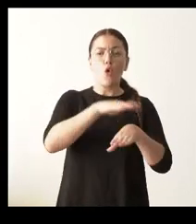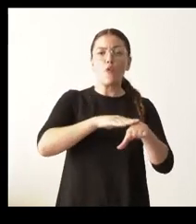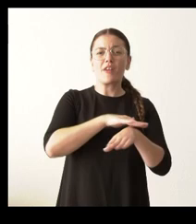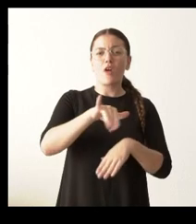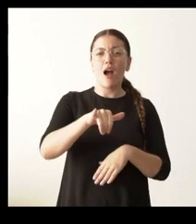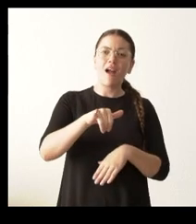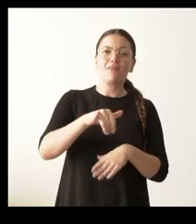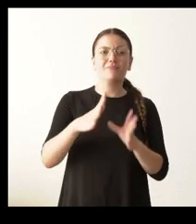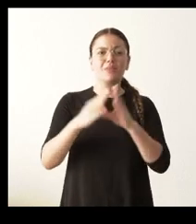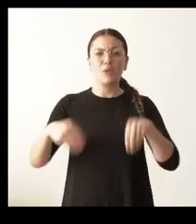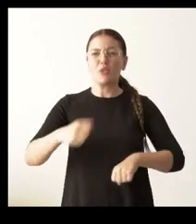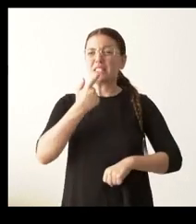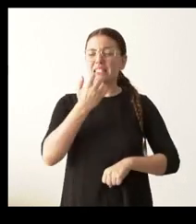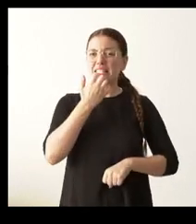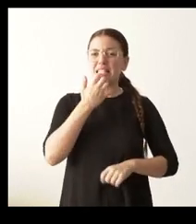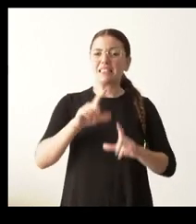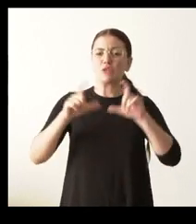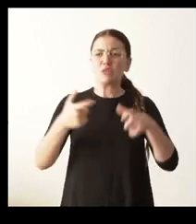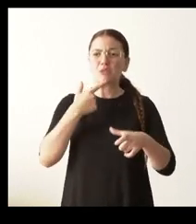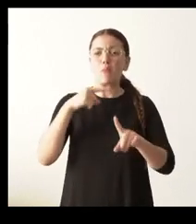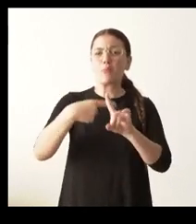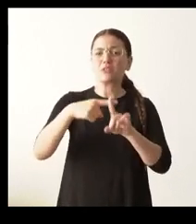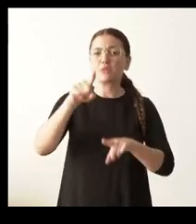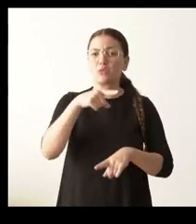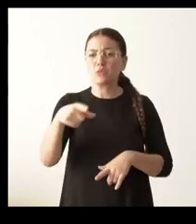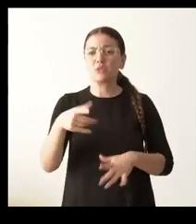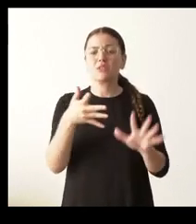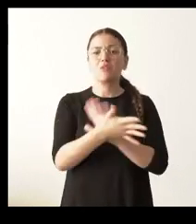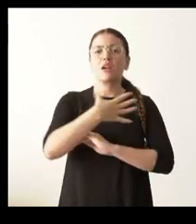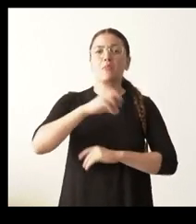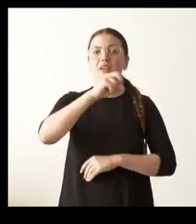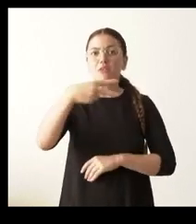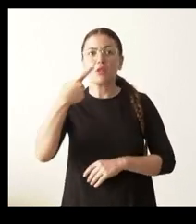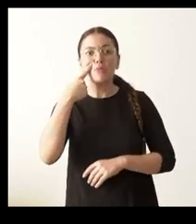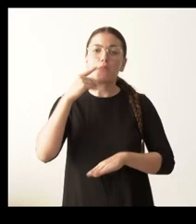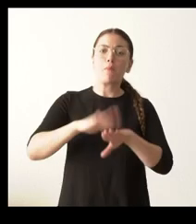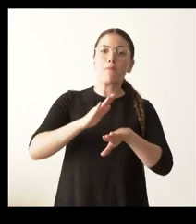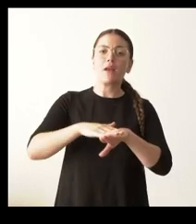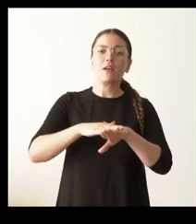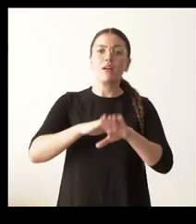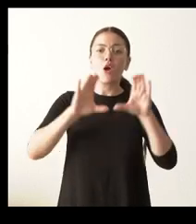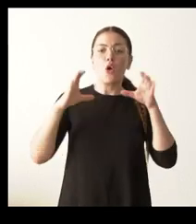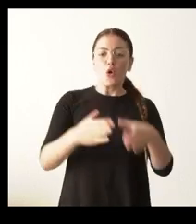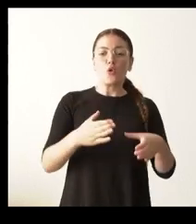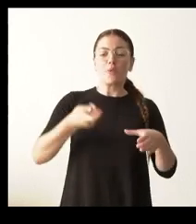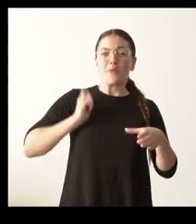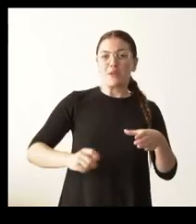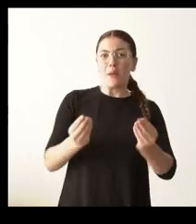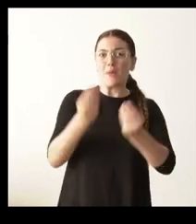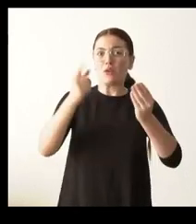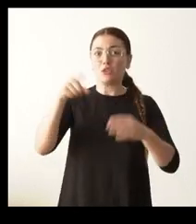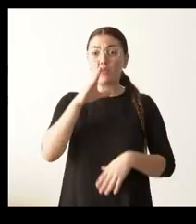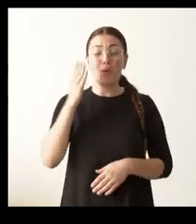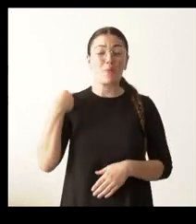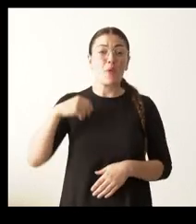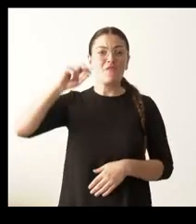propias reuniones, es decir, si van a servir para mejorar el operativo, como así parece, porque el vicepresidente llegó a decir que